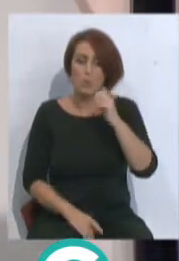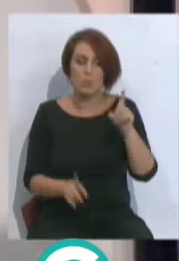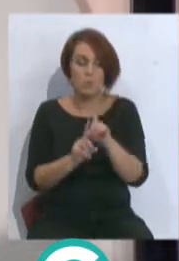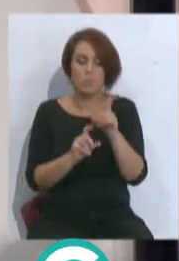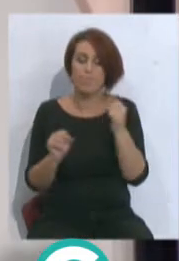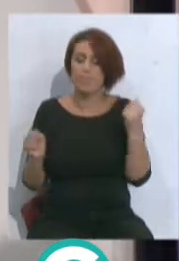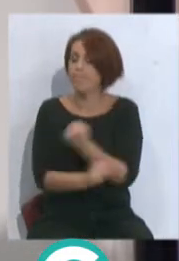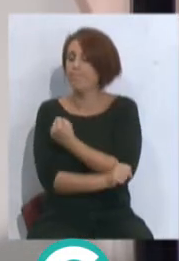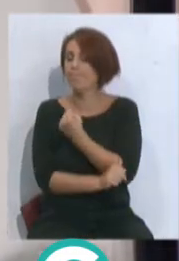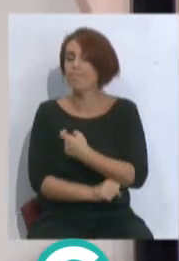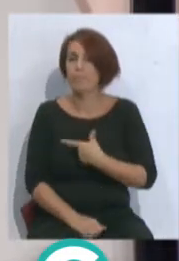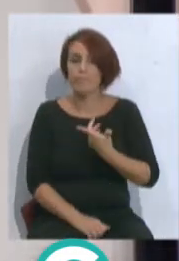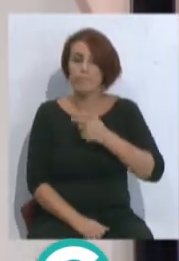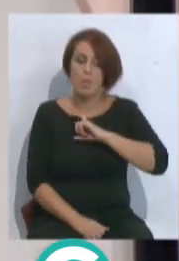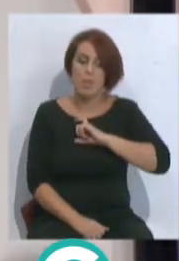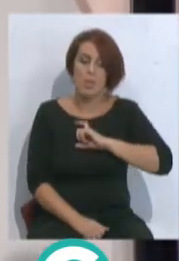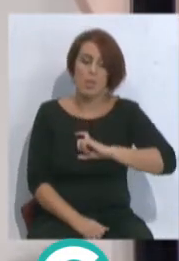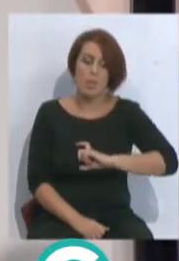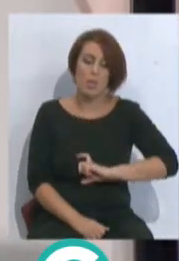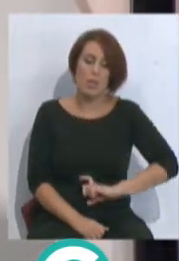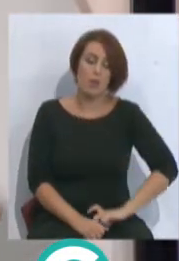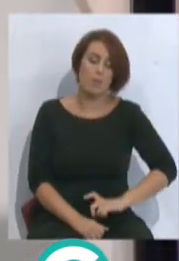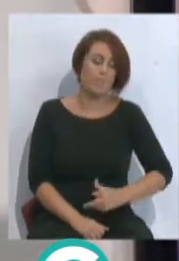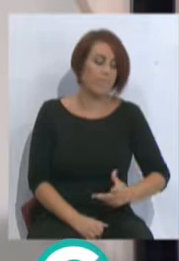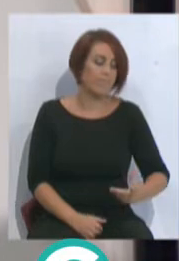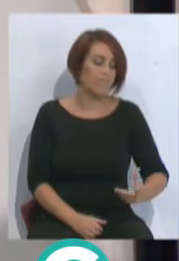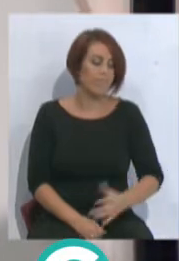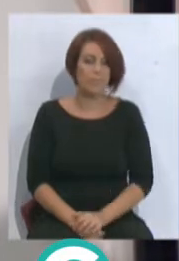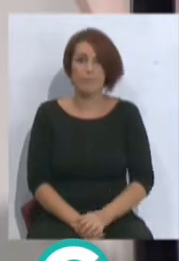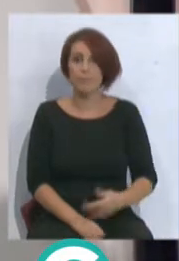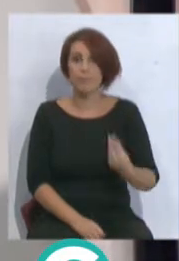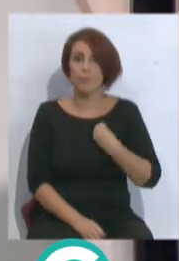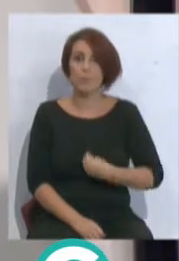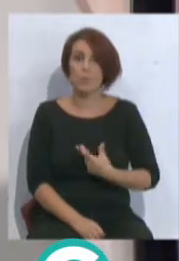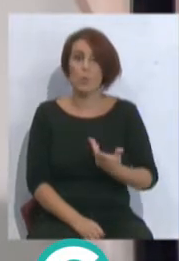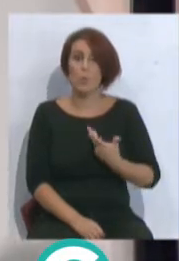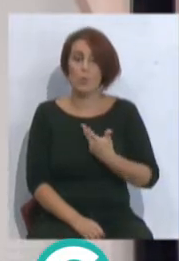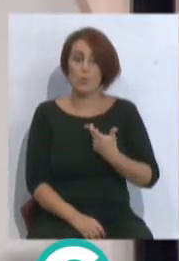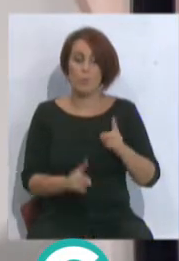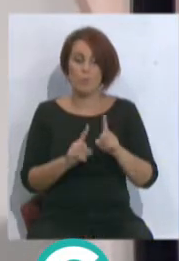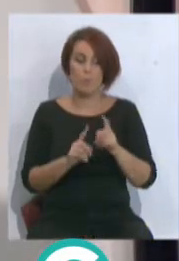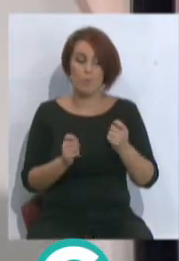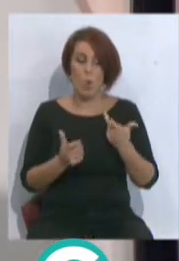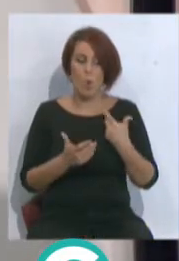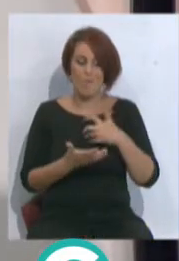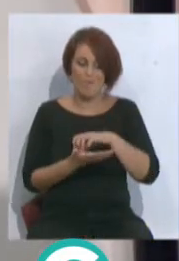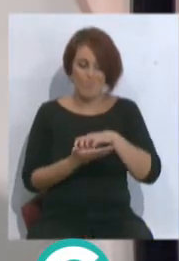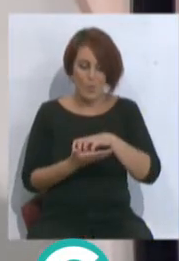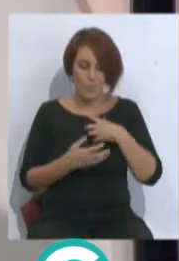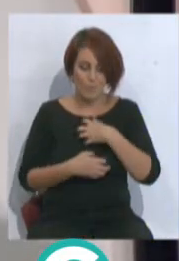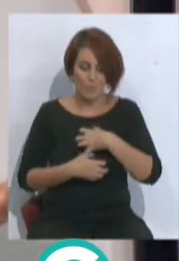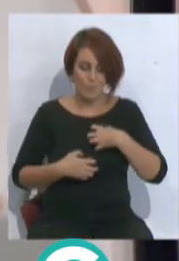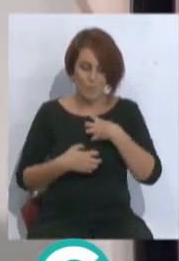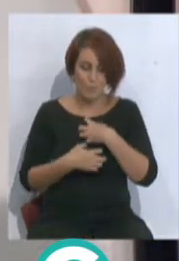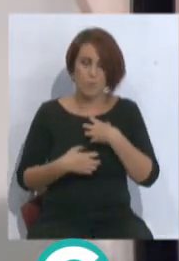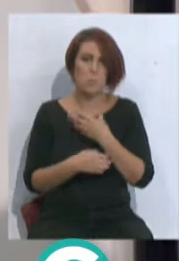es, además, moralmente, es el que te hace crea dudas, todas esas cosas. Pero por